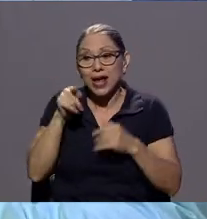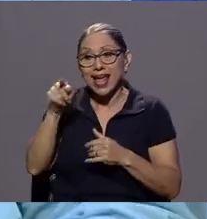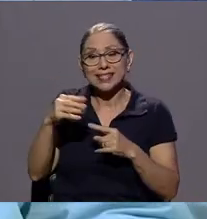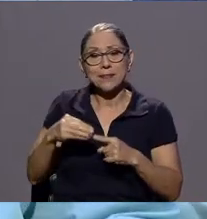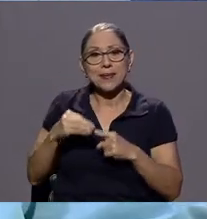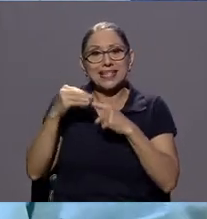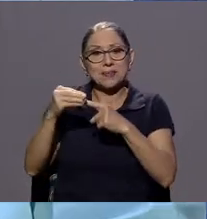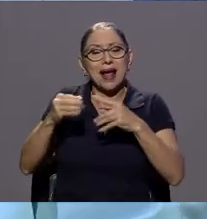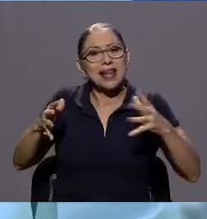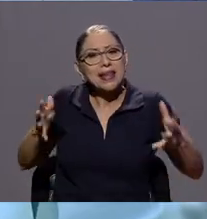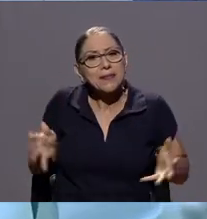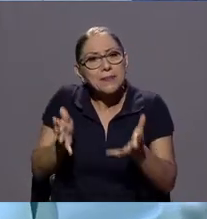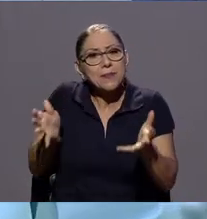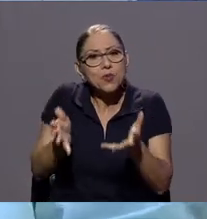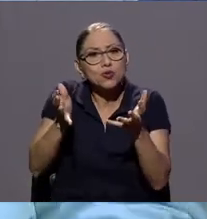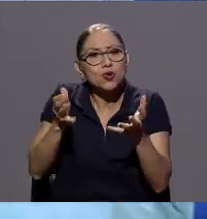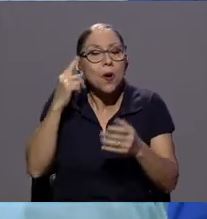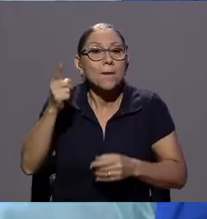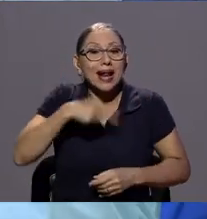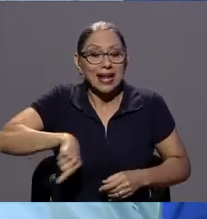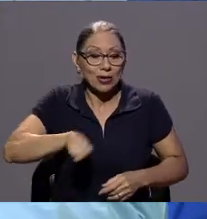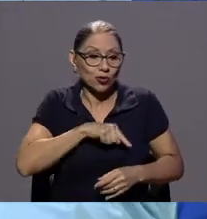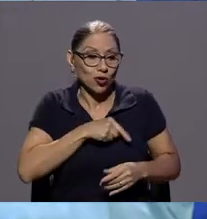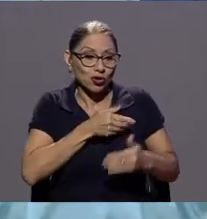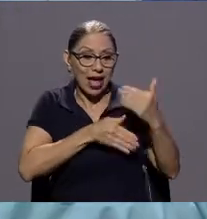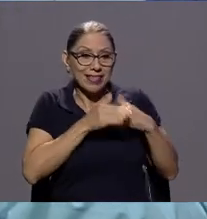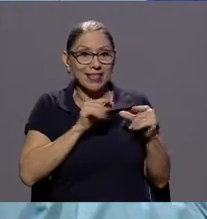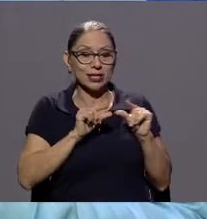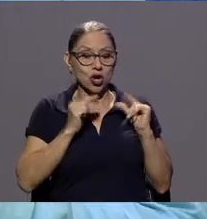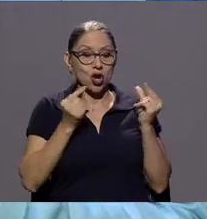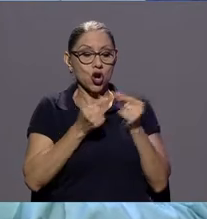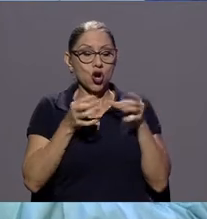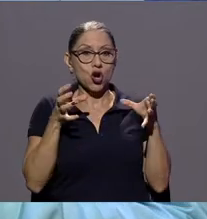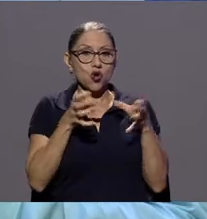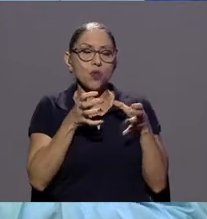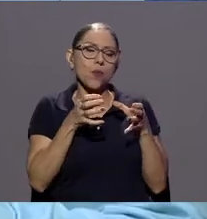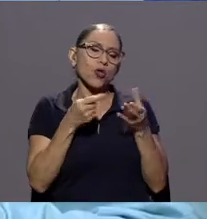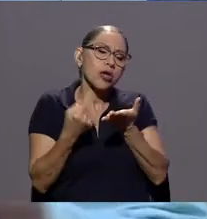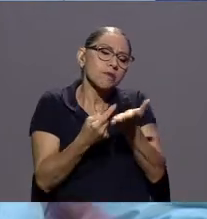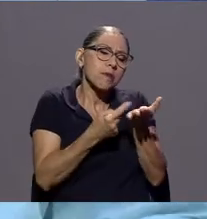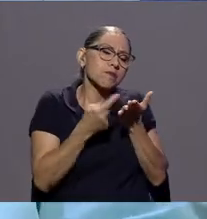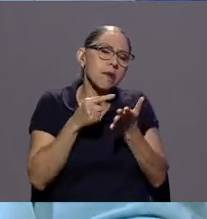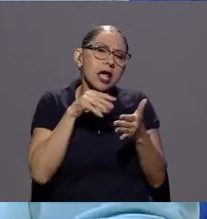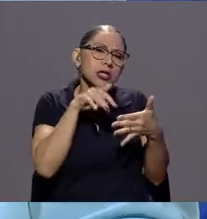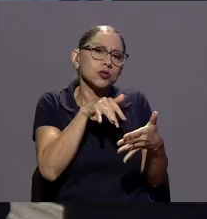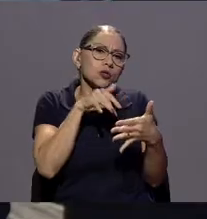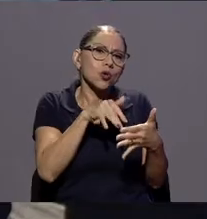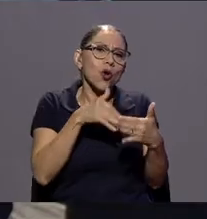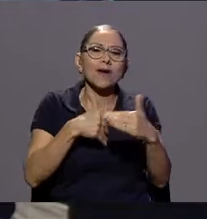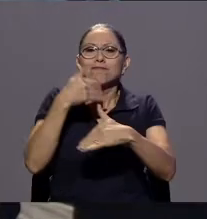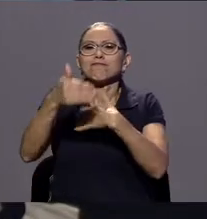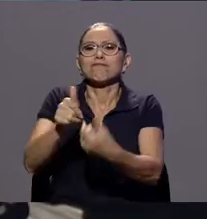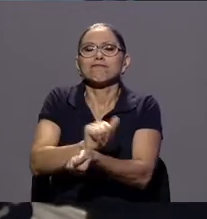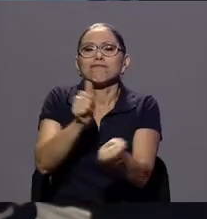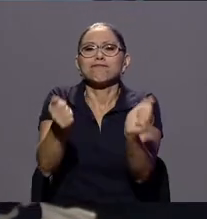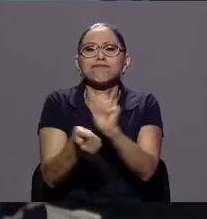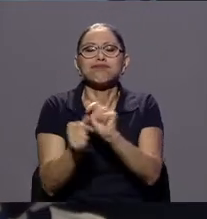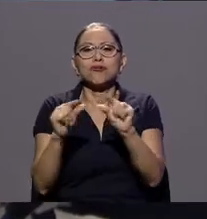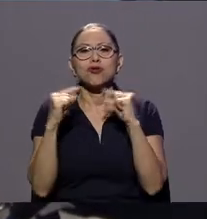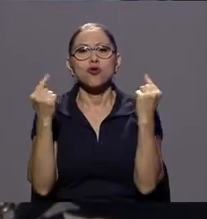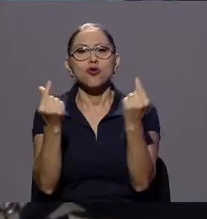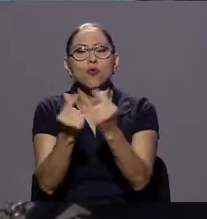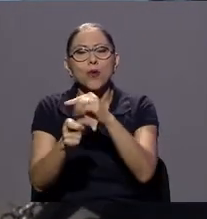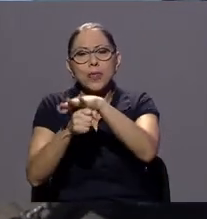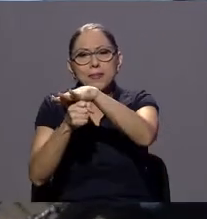impulso que tenemos para pasar de grupo de estudio a grupo de presión ¿De alguna forma ustedes se dan cuenta que